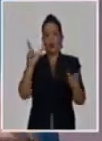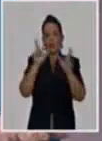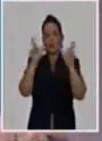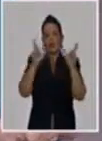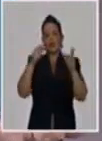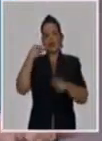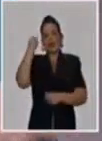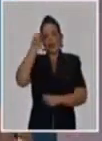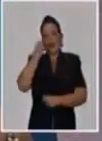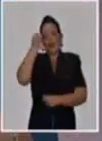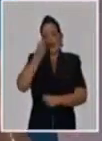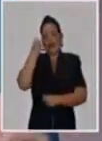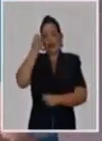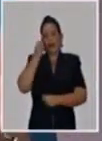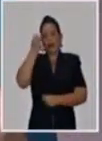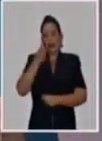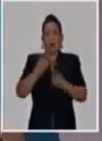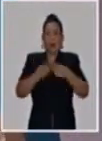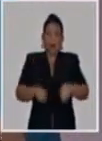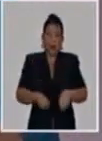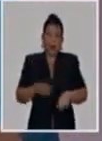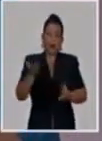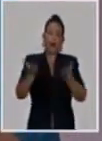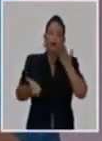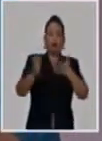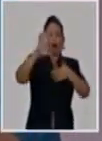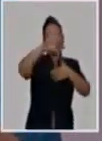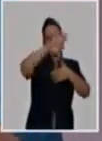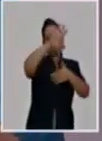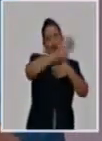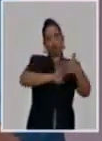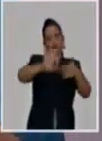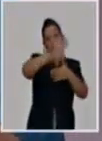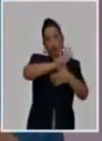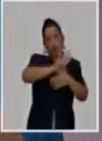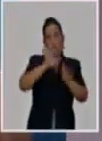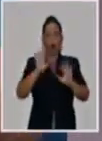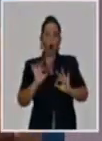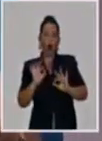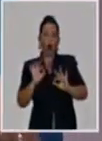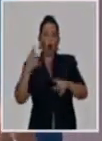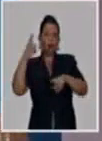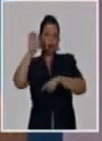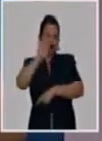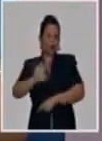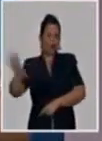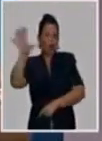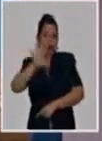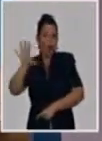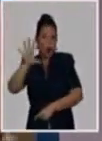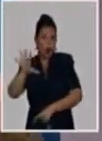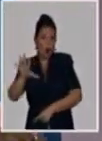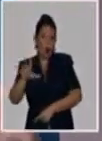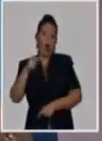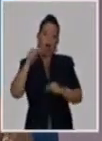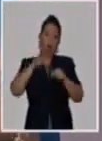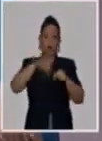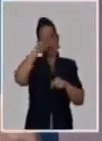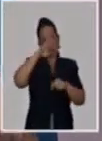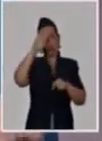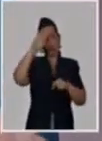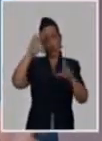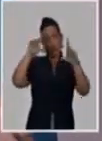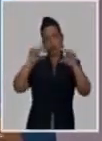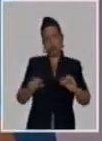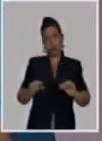cuando nos comparamos con la región, nos hemos preparado con muchas camas de terapia, hemos utilizado todos